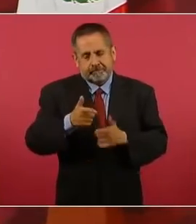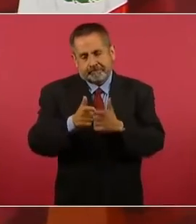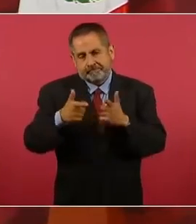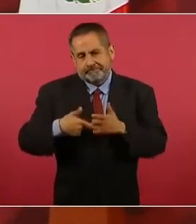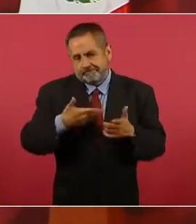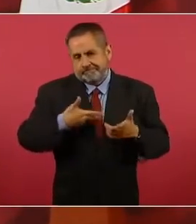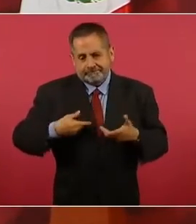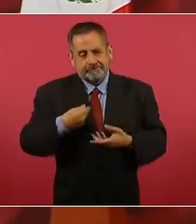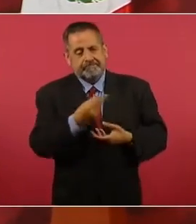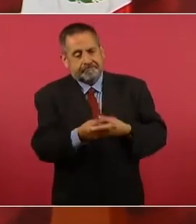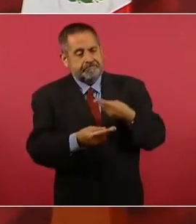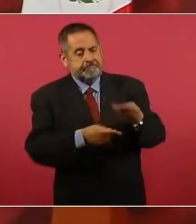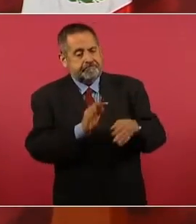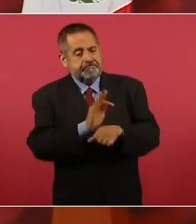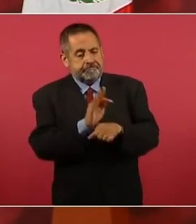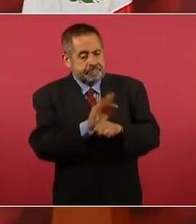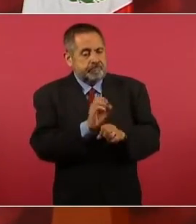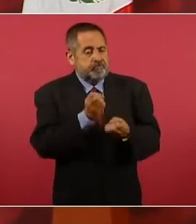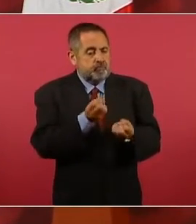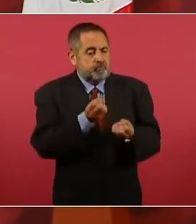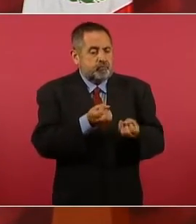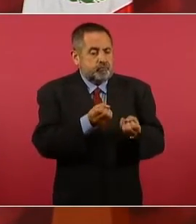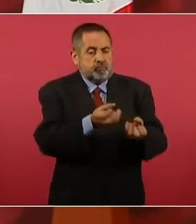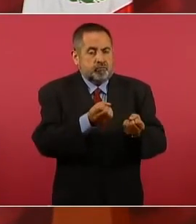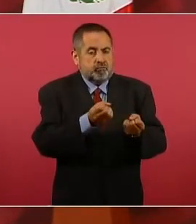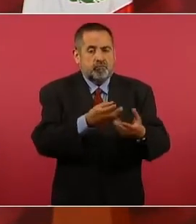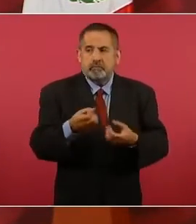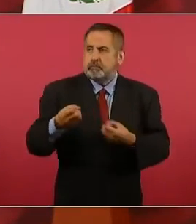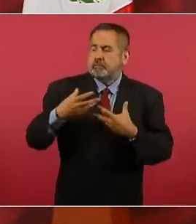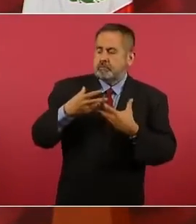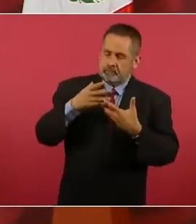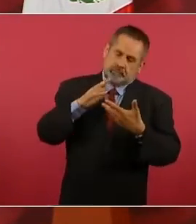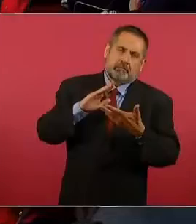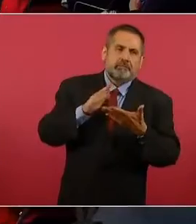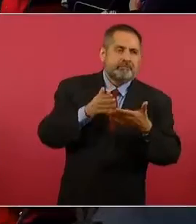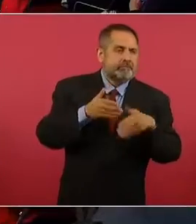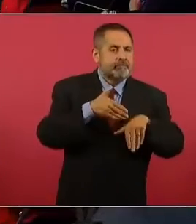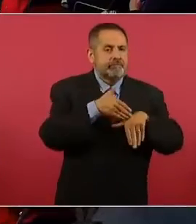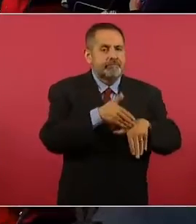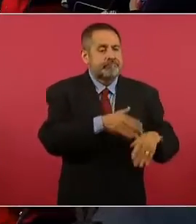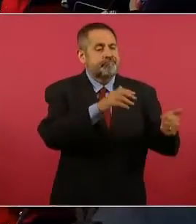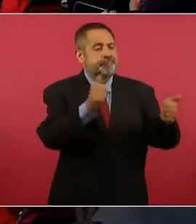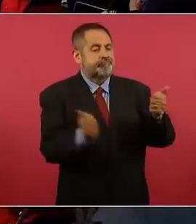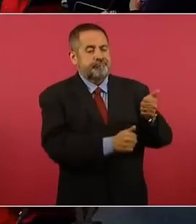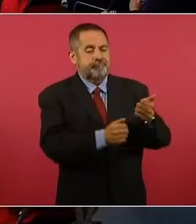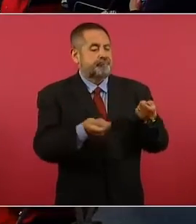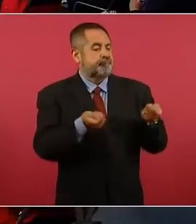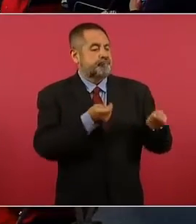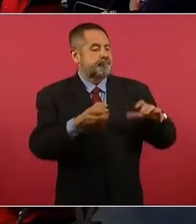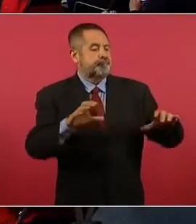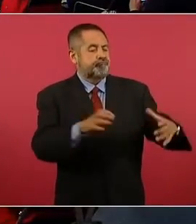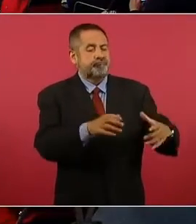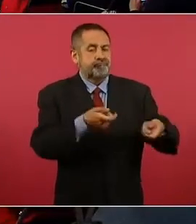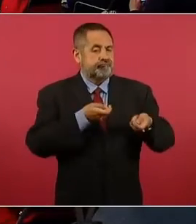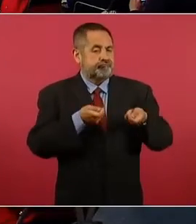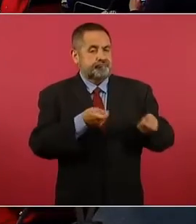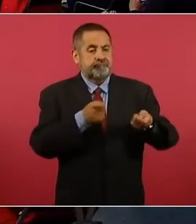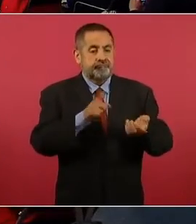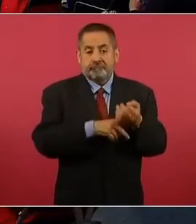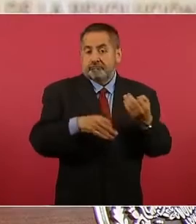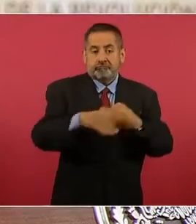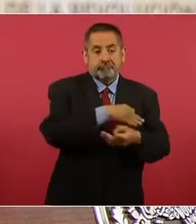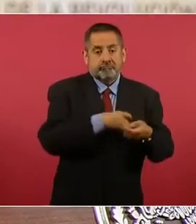y los apergolla a todos. Salinas,